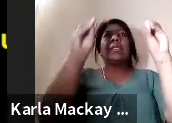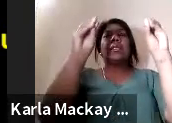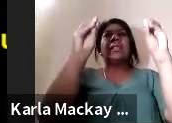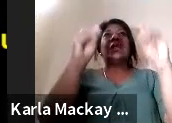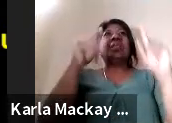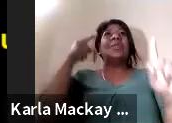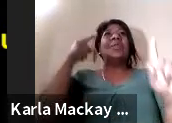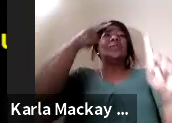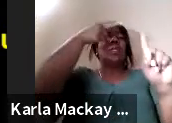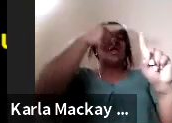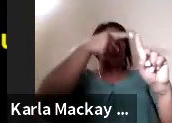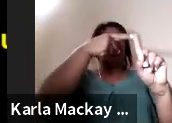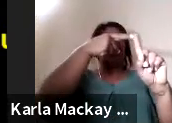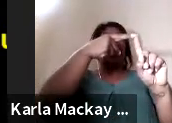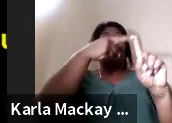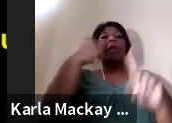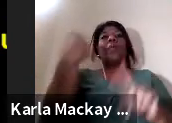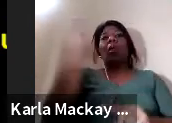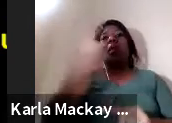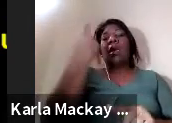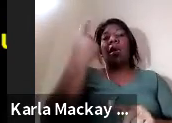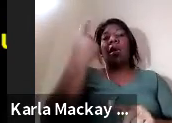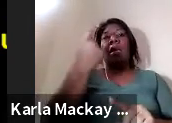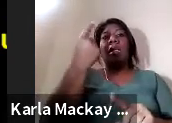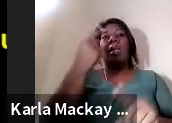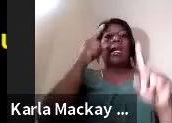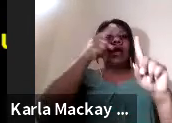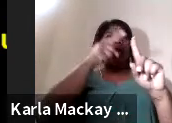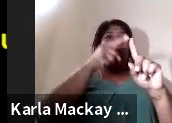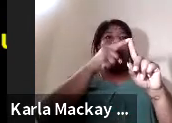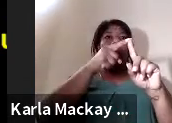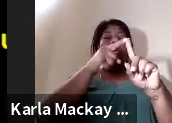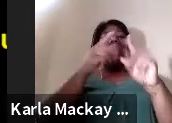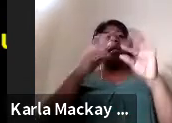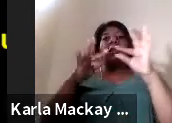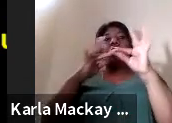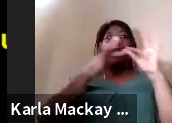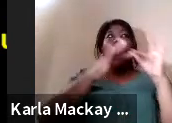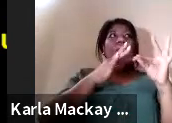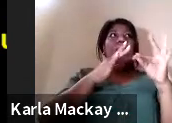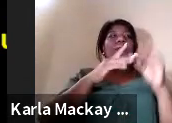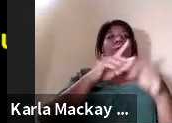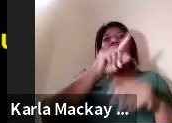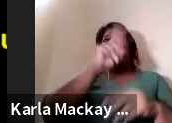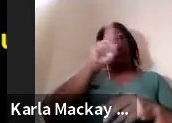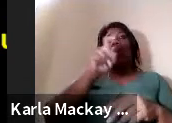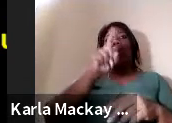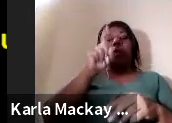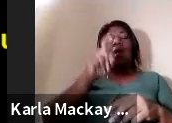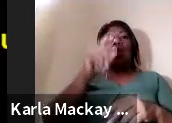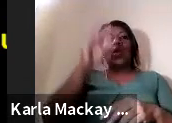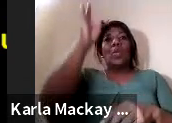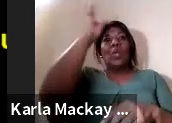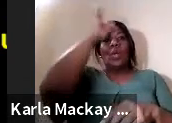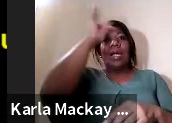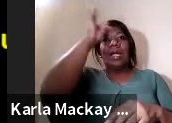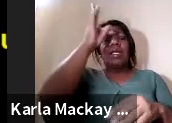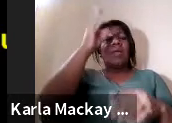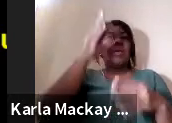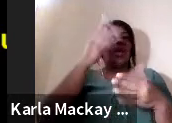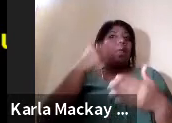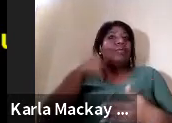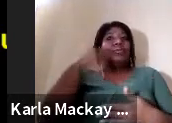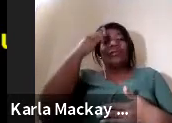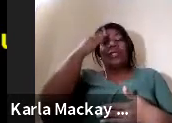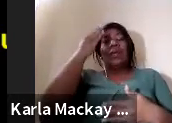generales, los objetivos específicos con las preguntas secundarias, los marcos teóricos no estaban estructurados, sino